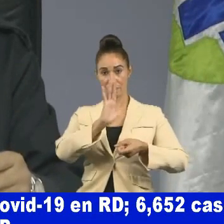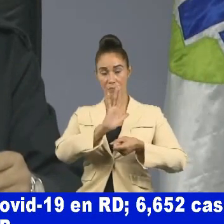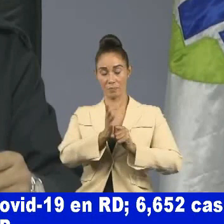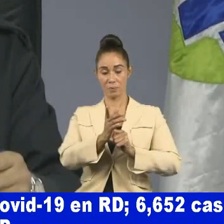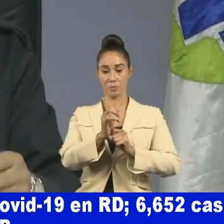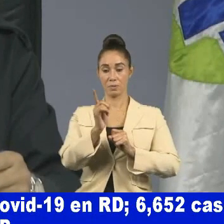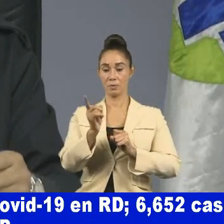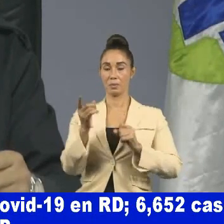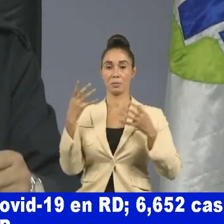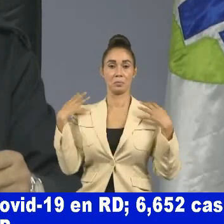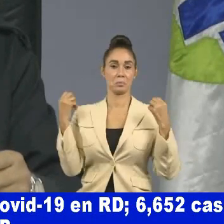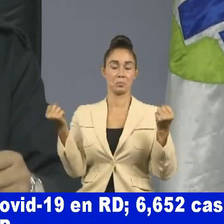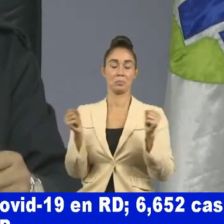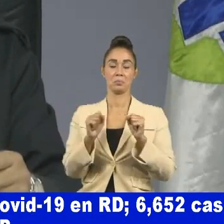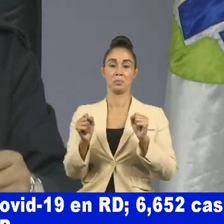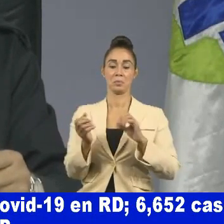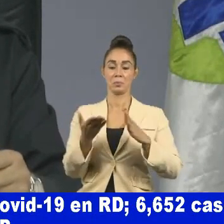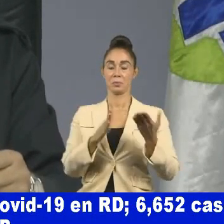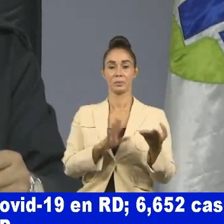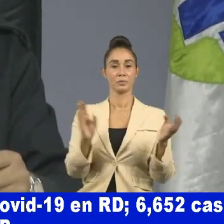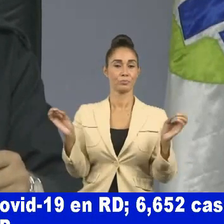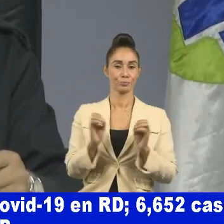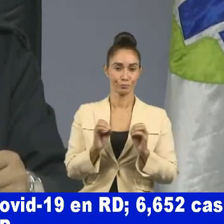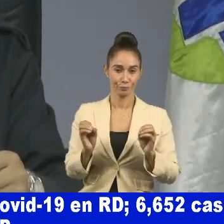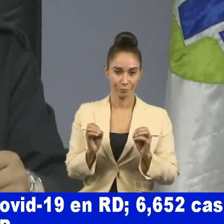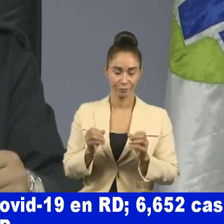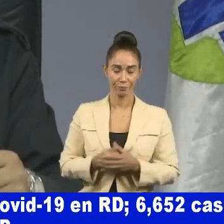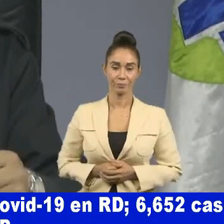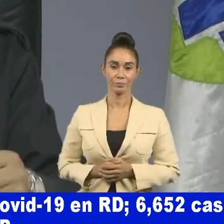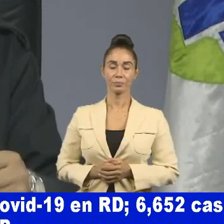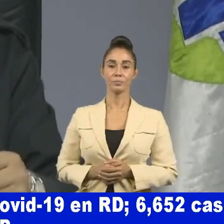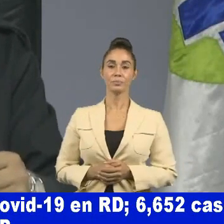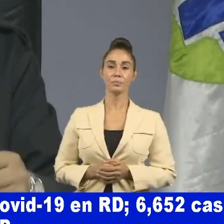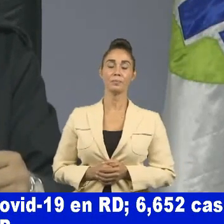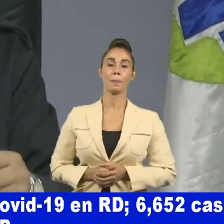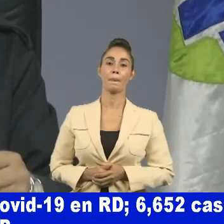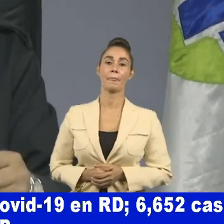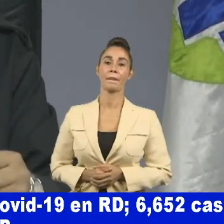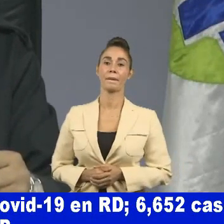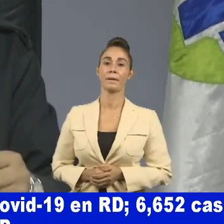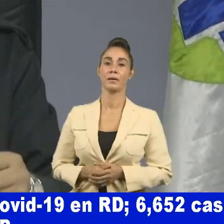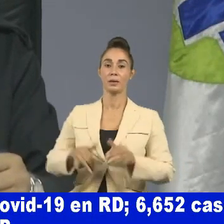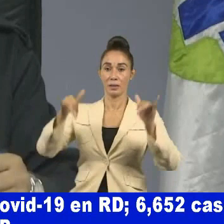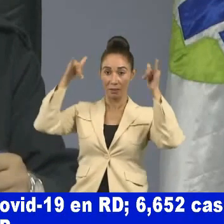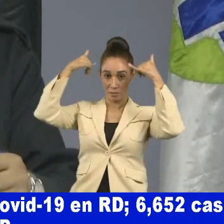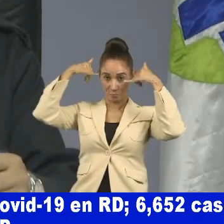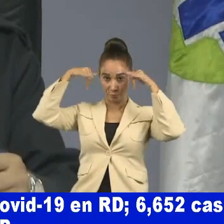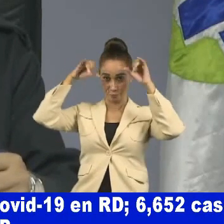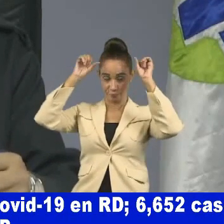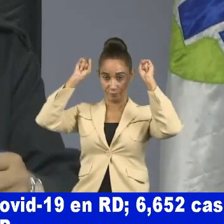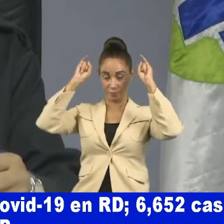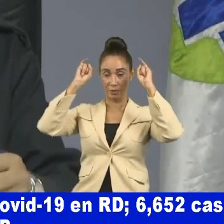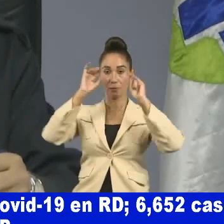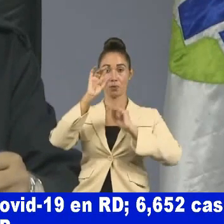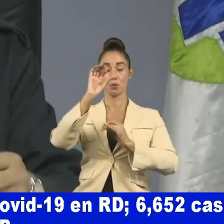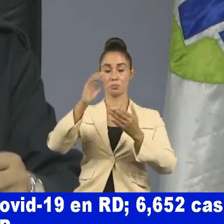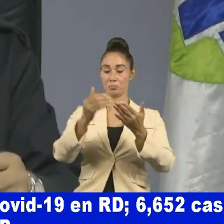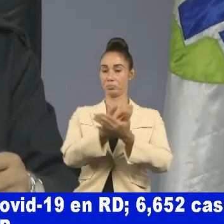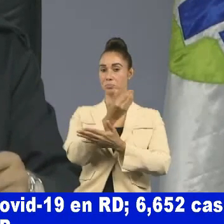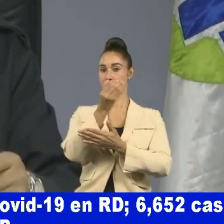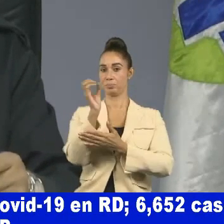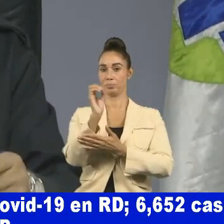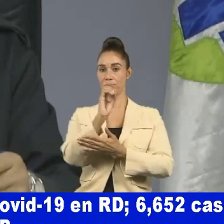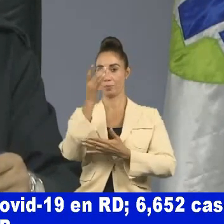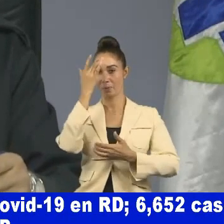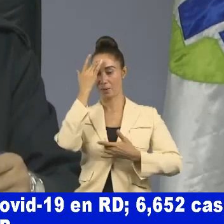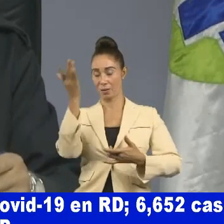0 recuperados 0 fallecimiento El Seibo 0 casos nuevos